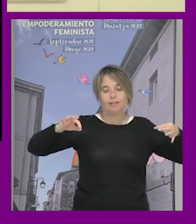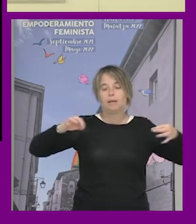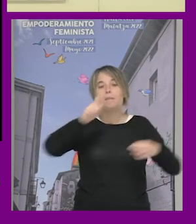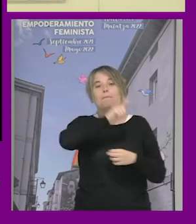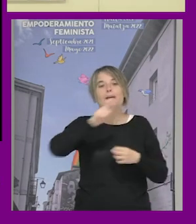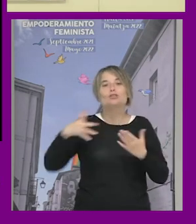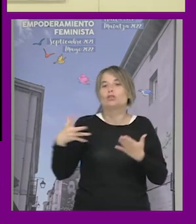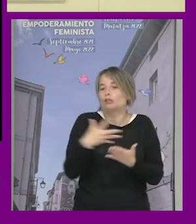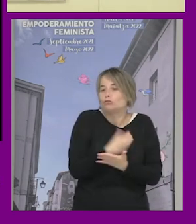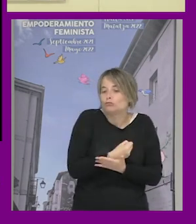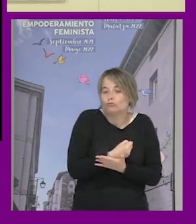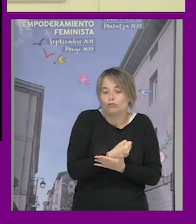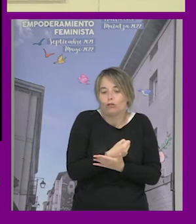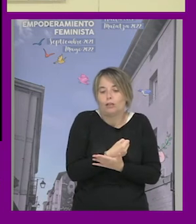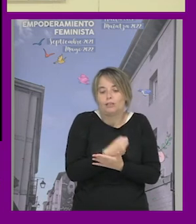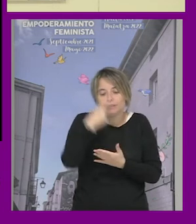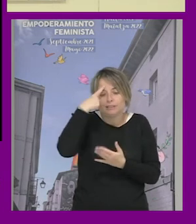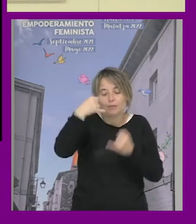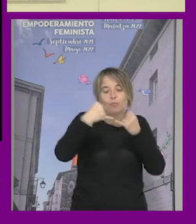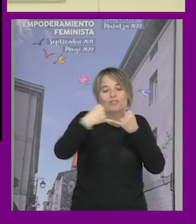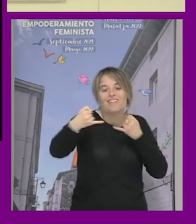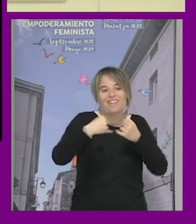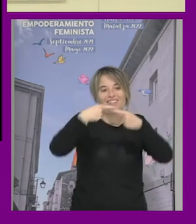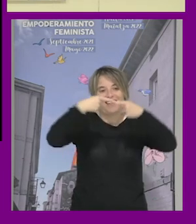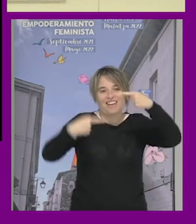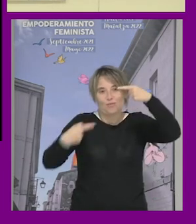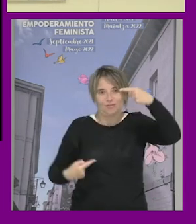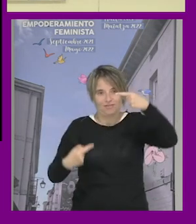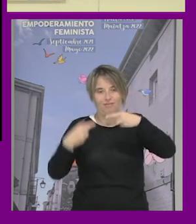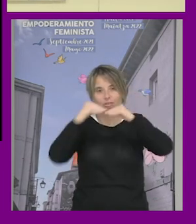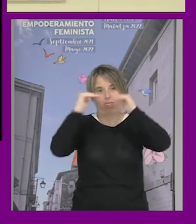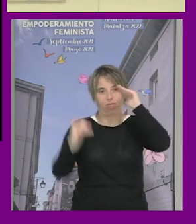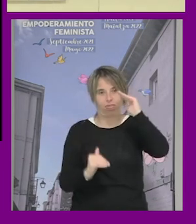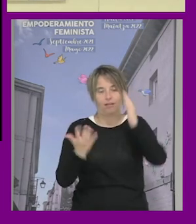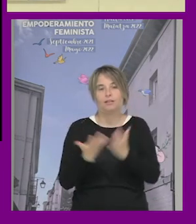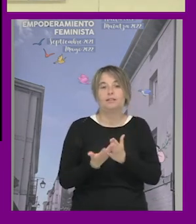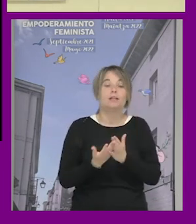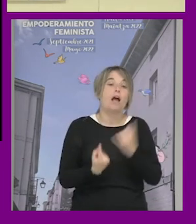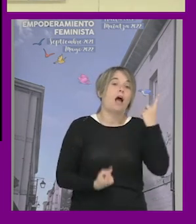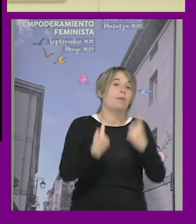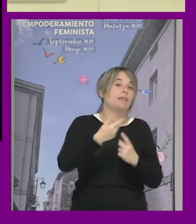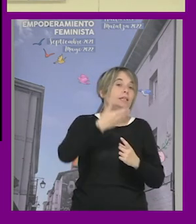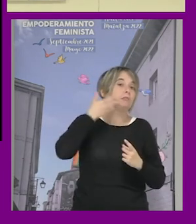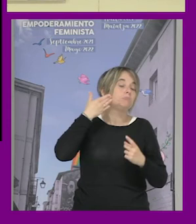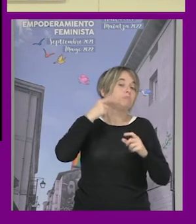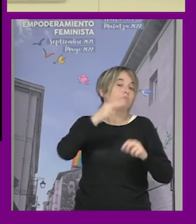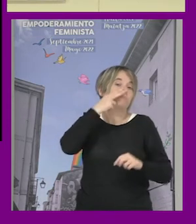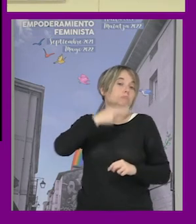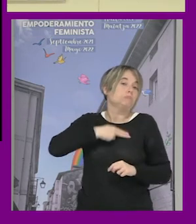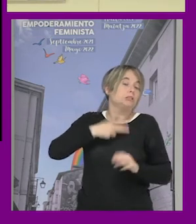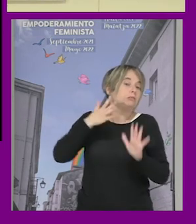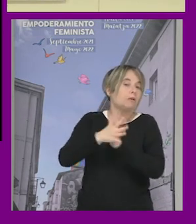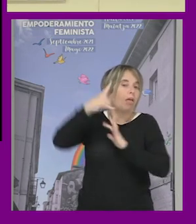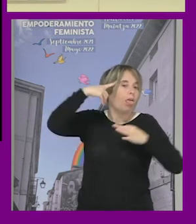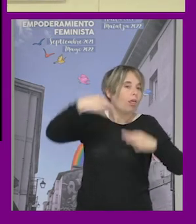las personas estamos ubicadas en todos los ejes de desigualdad vale lo que pasa que muchas veces el privilegio implica no ser ni consciente